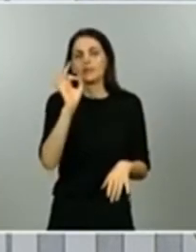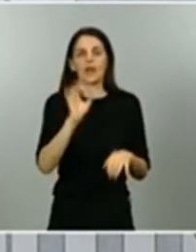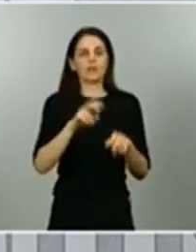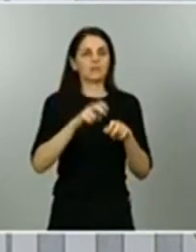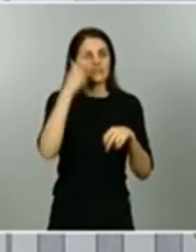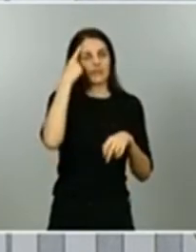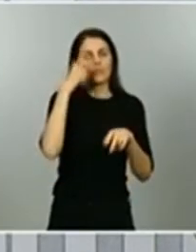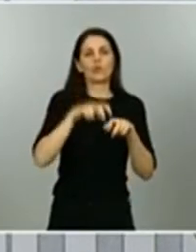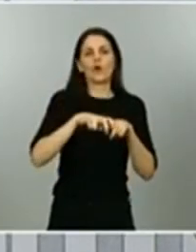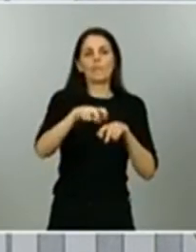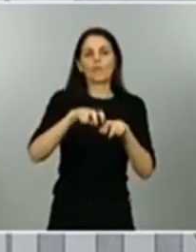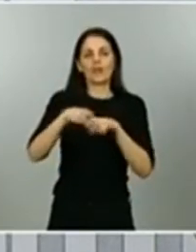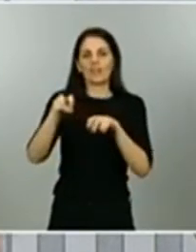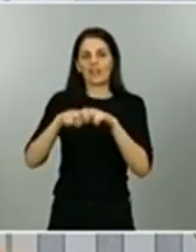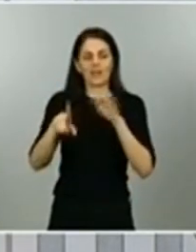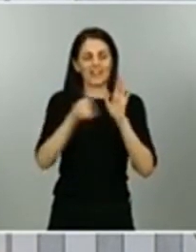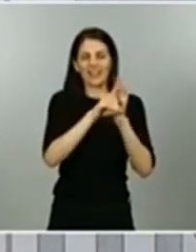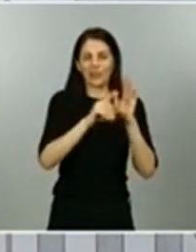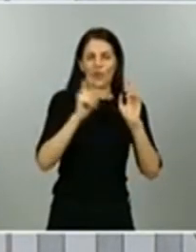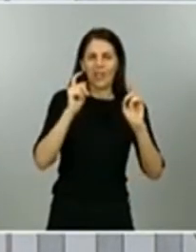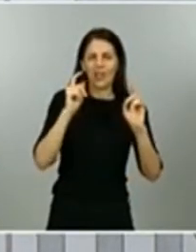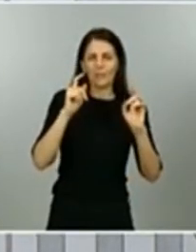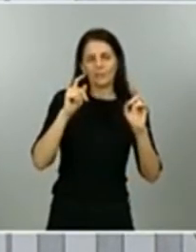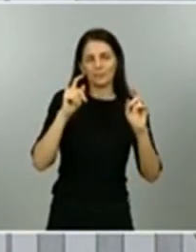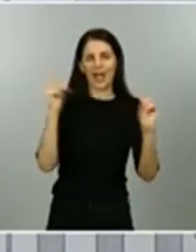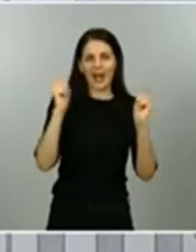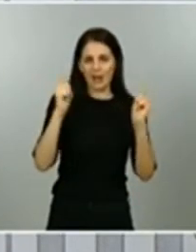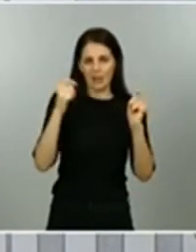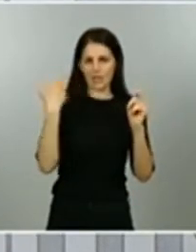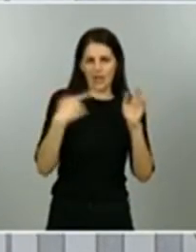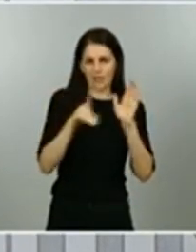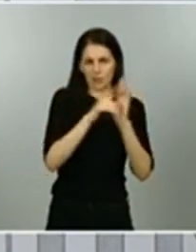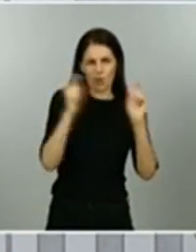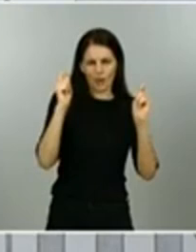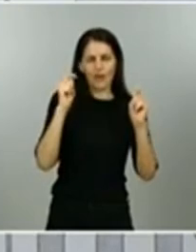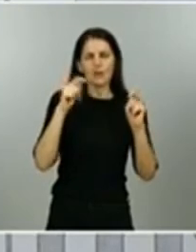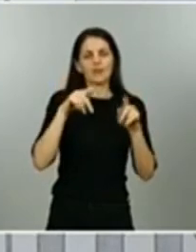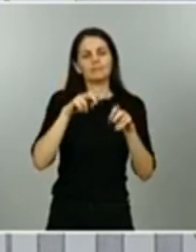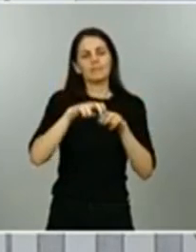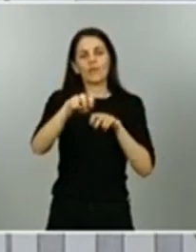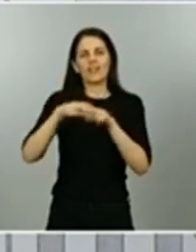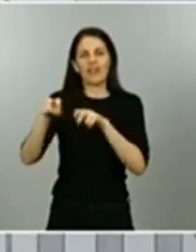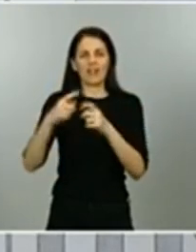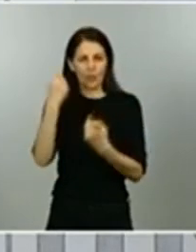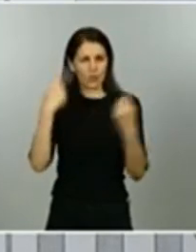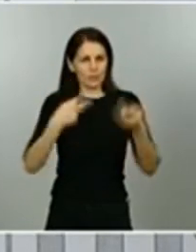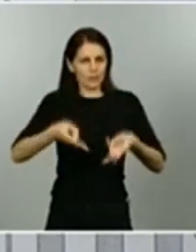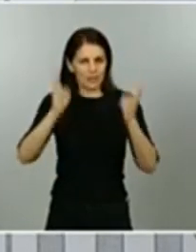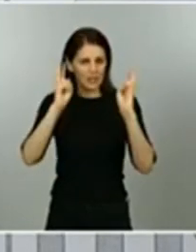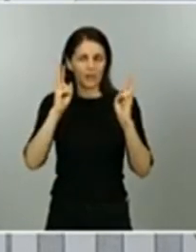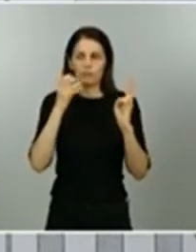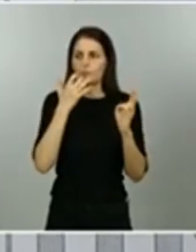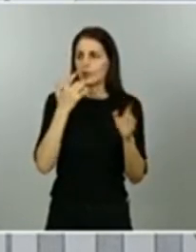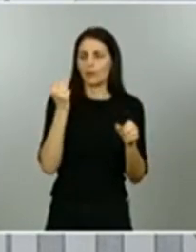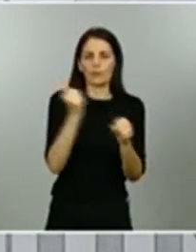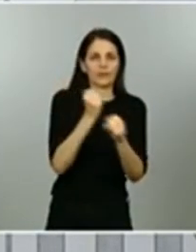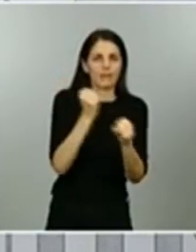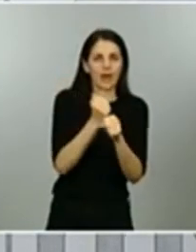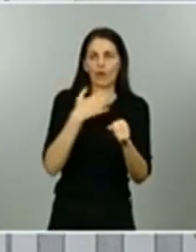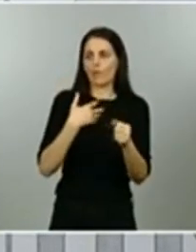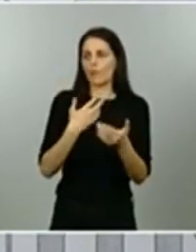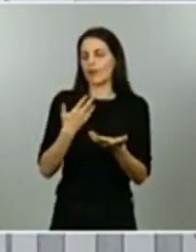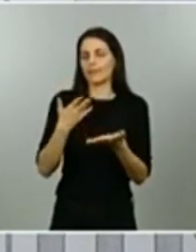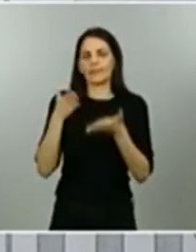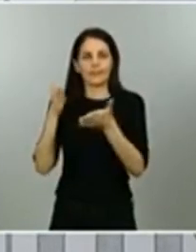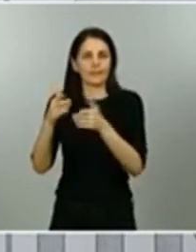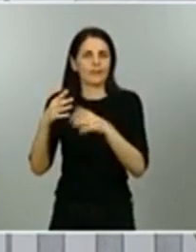decreto de alarma por razones de trabajo siempre en el supuesto de trabajo por otro tipo de razones de asistencia sanitaria o de casos de fuerza mayor la movilidad para las